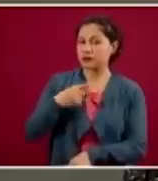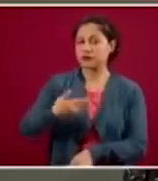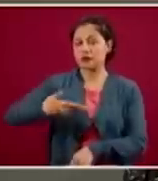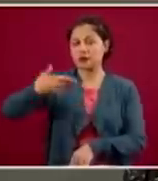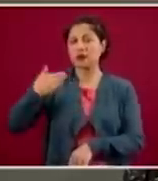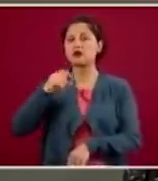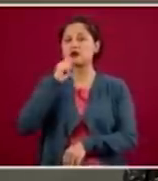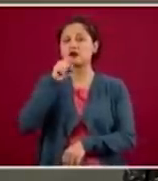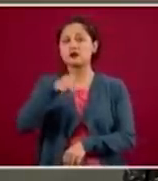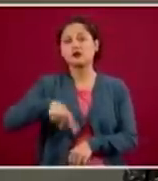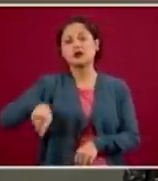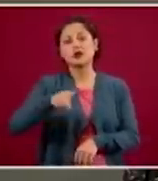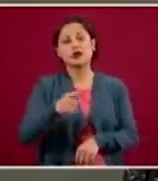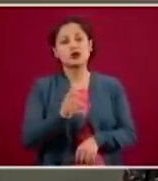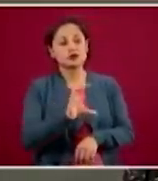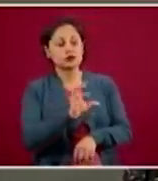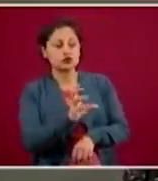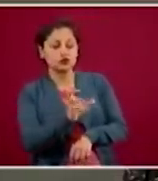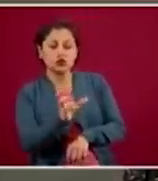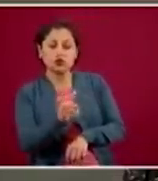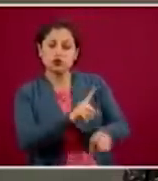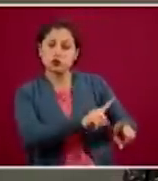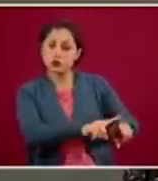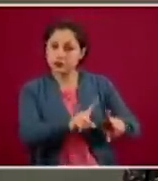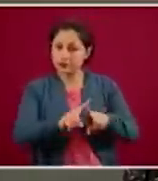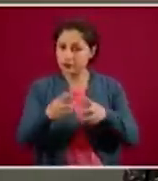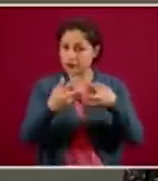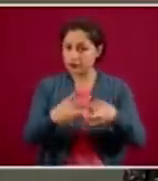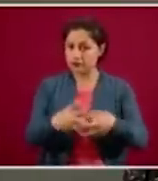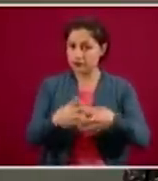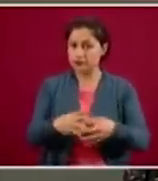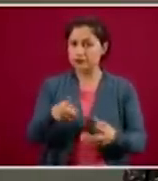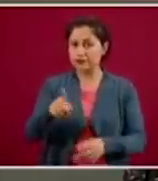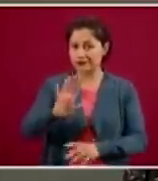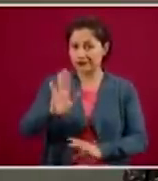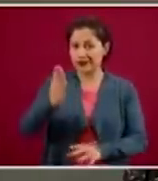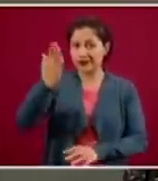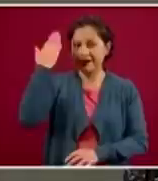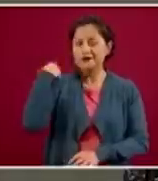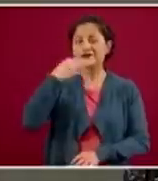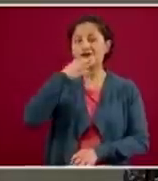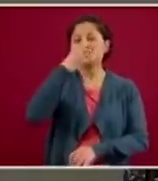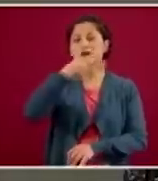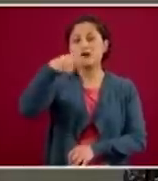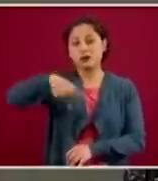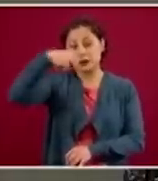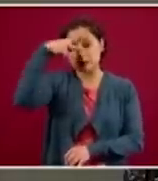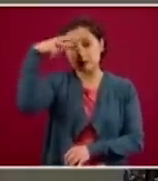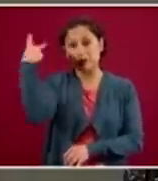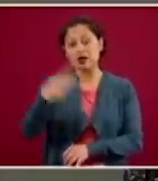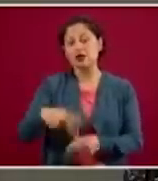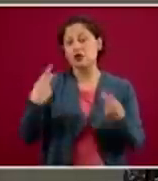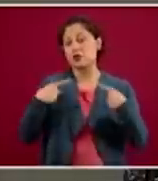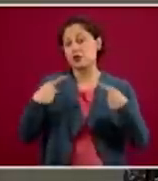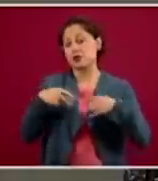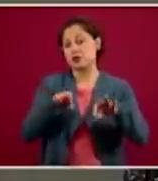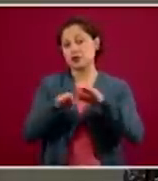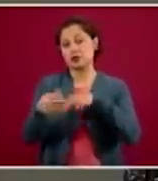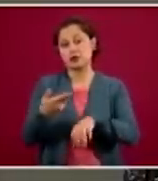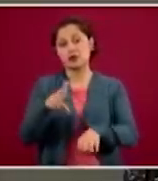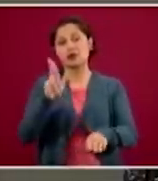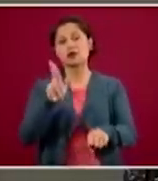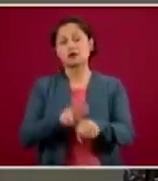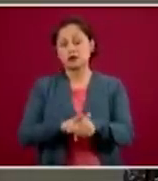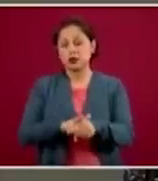Como hemos comentado, tenemos poco personal de salud en el país. México tiene un rezago histórico en la formación